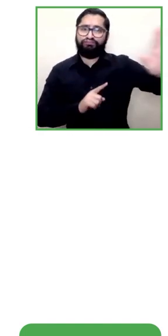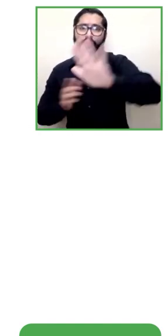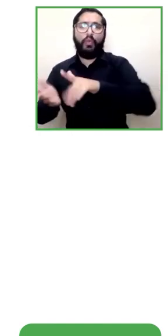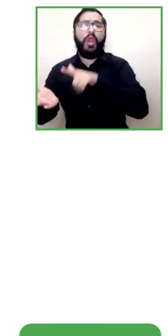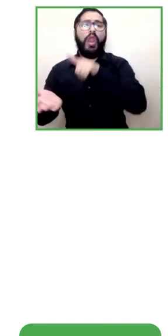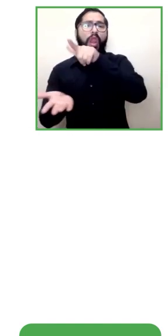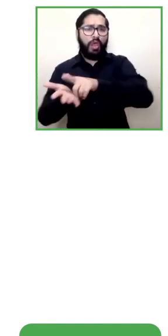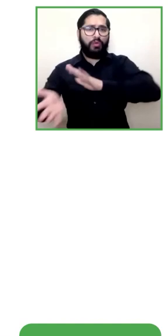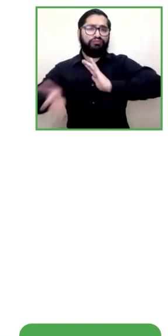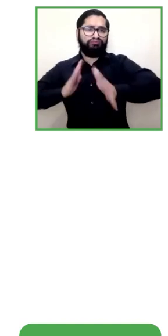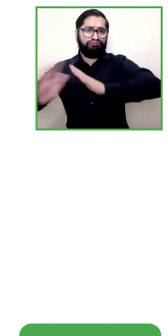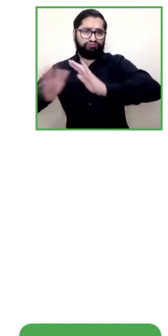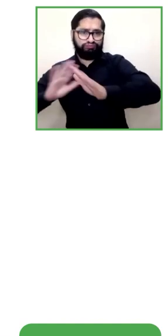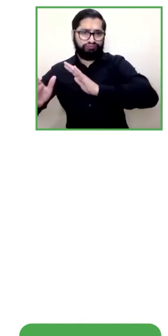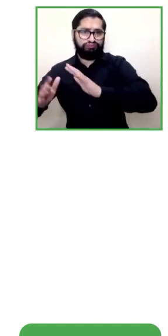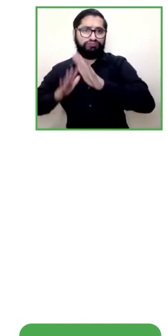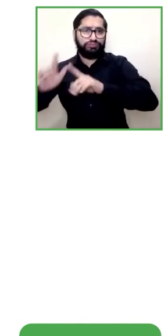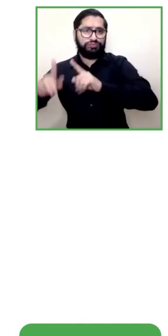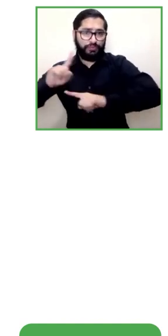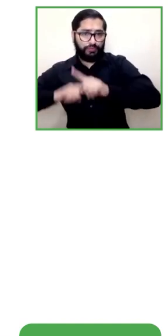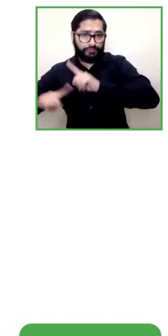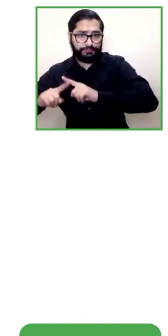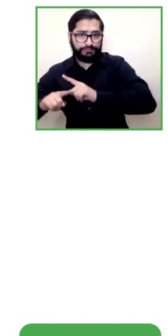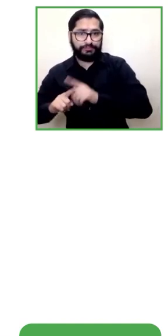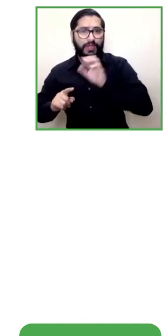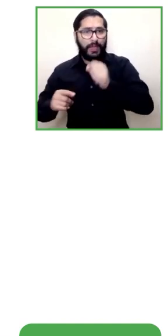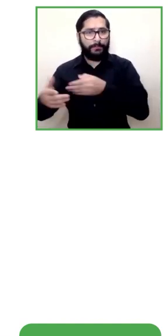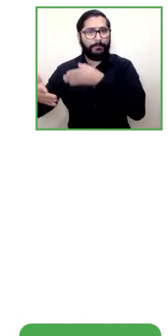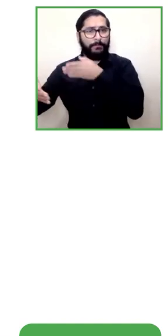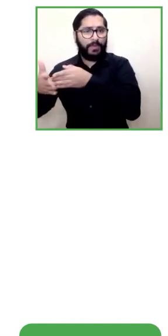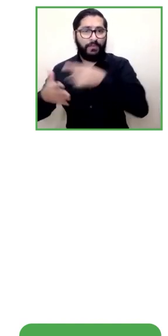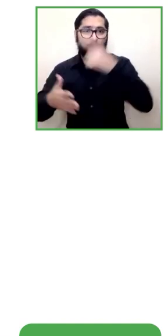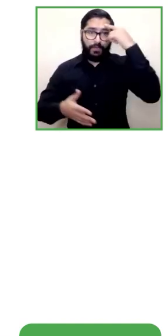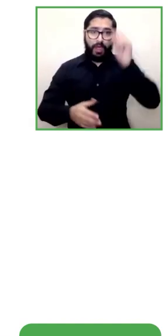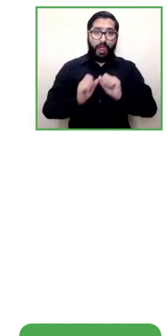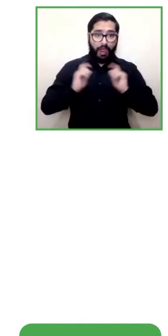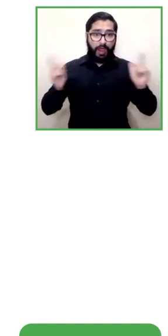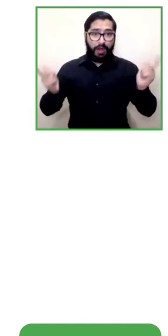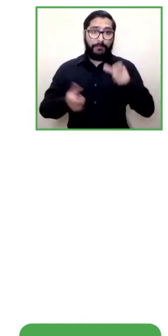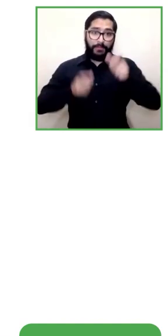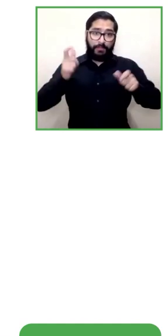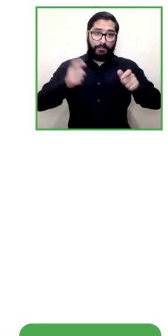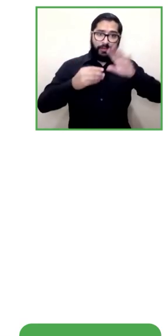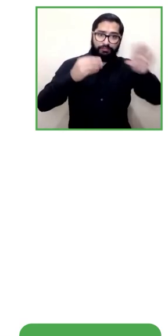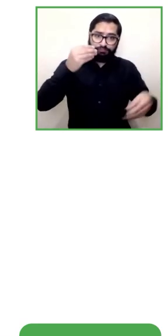barrera para nosotros para implementar los programas rigurosos de lenguaje de señas